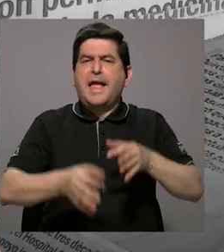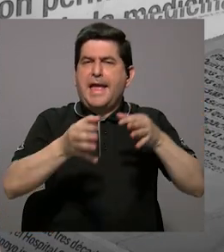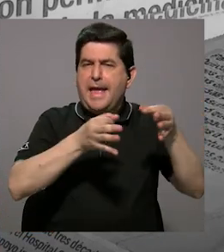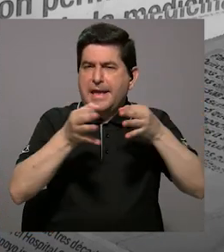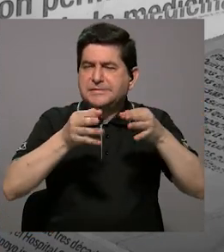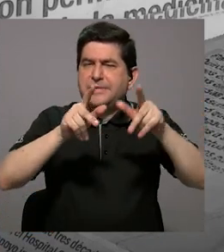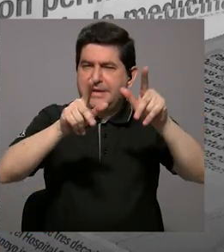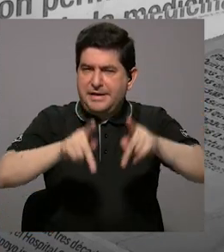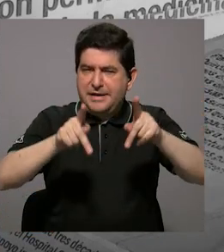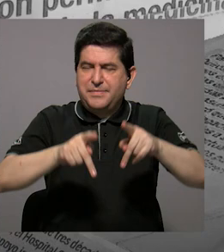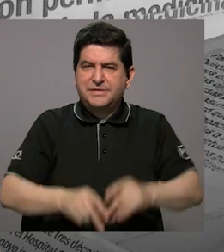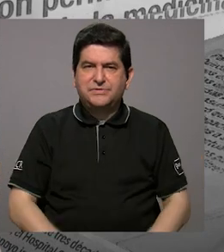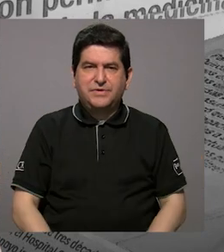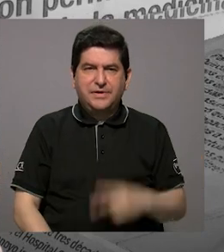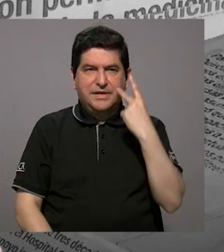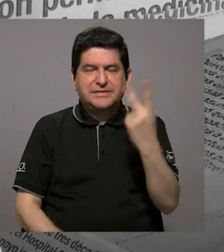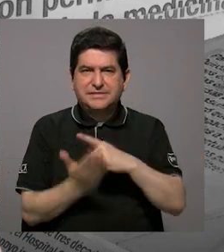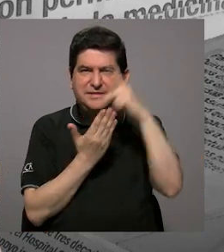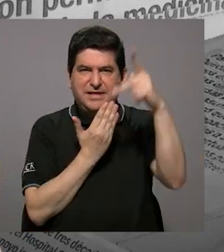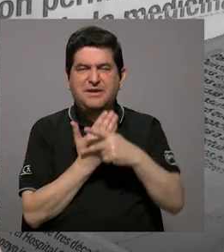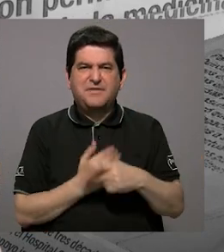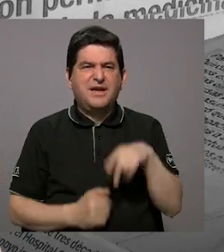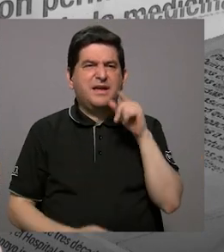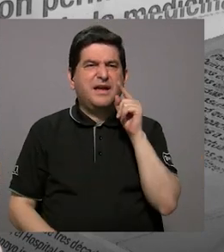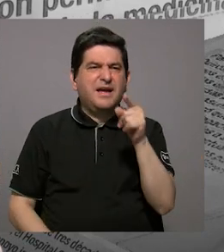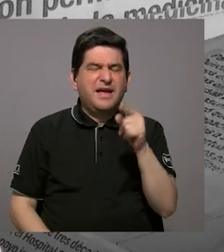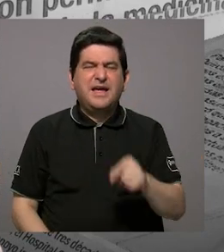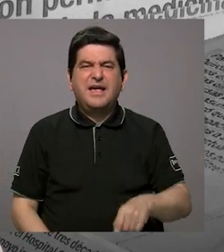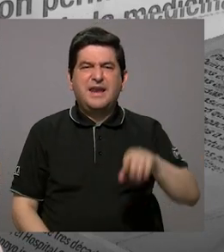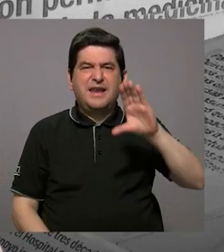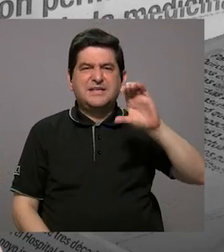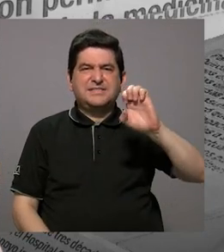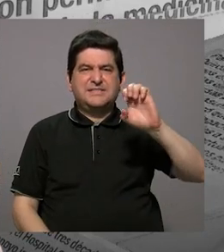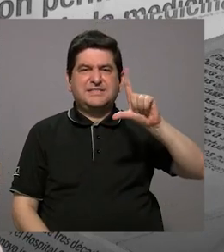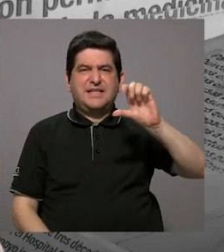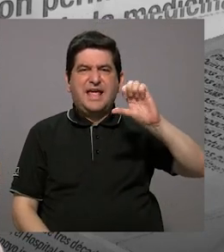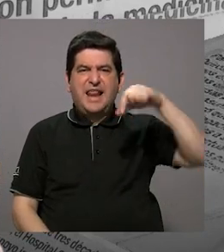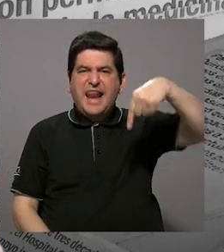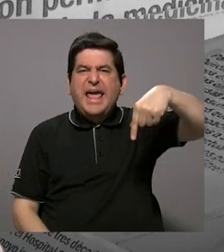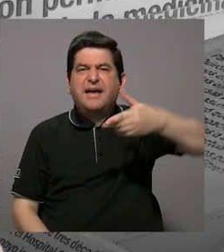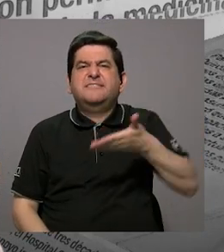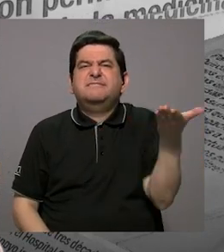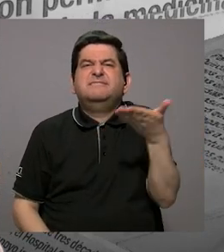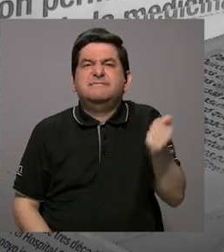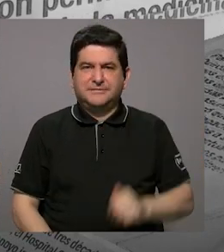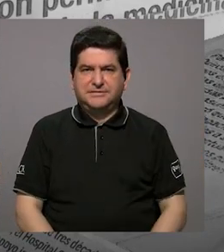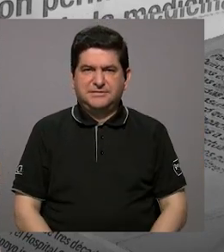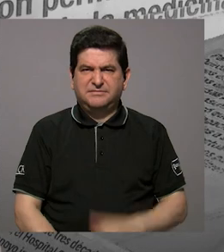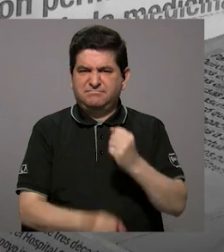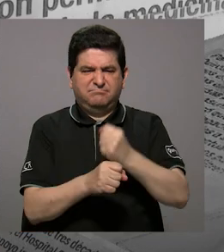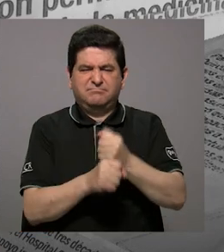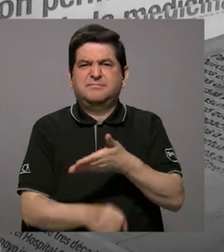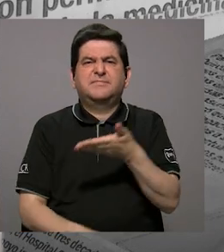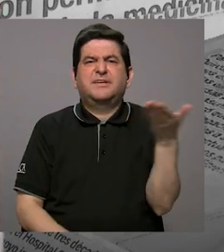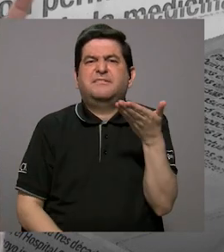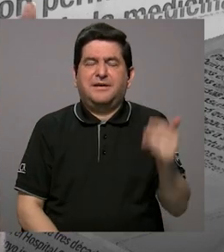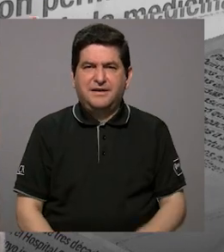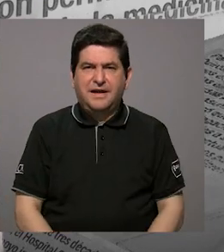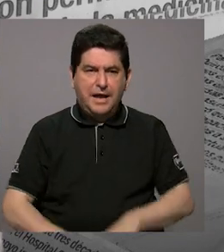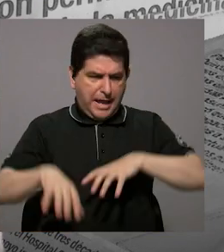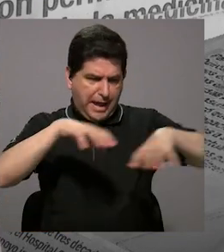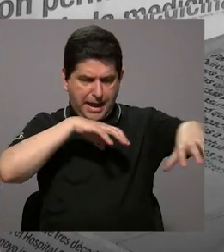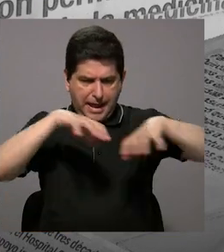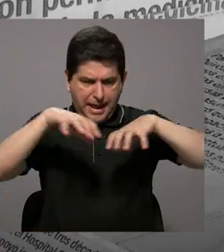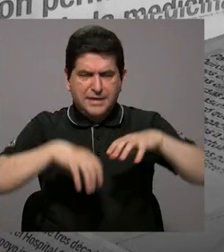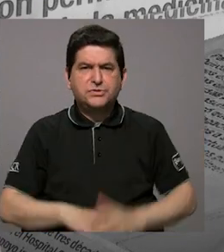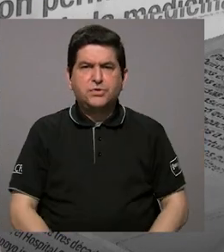Digámosle al público, a nuestra audiencia, ¿qué es el CELEC? ¿Qué es lo que hace exactamente y cuál es el tipo